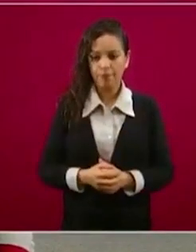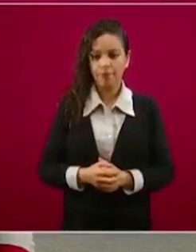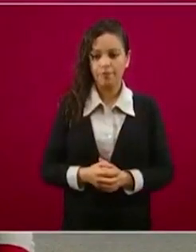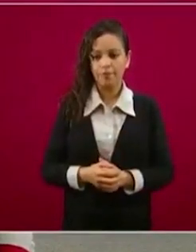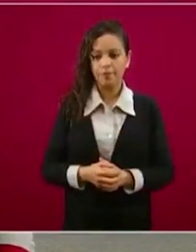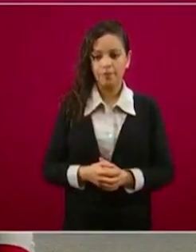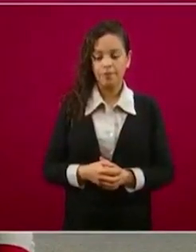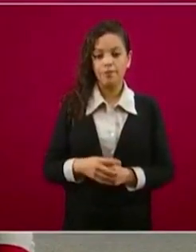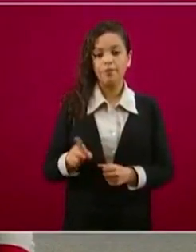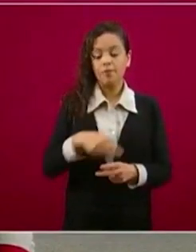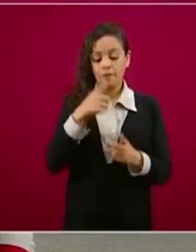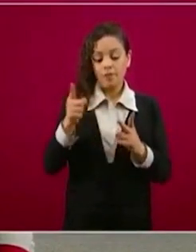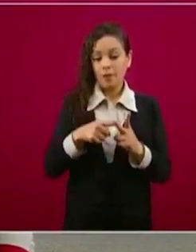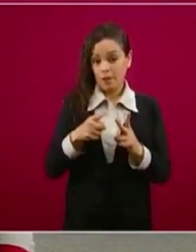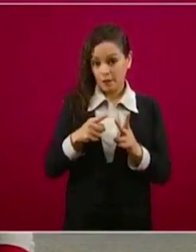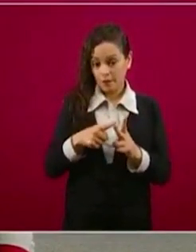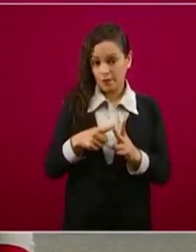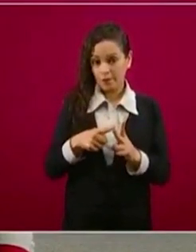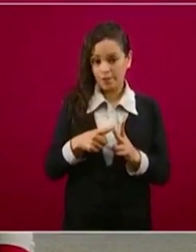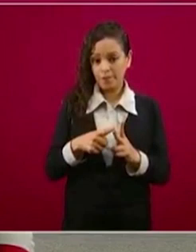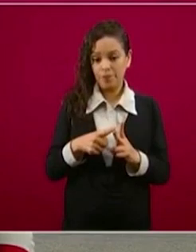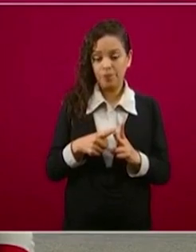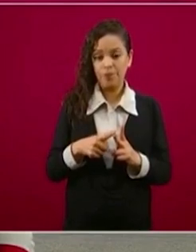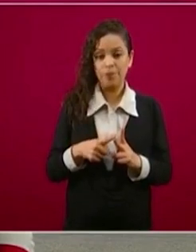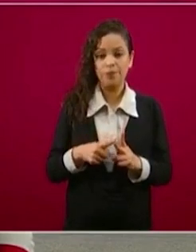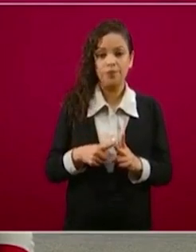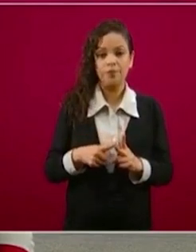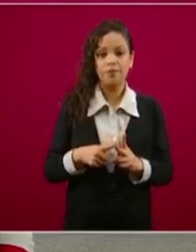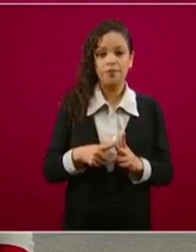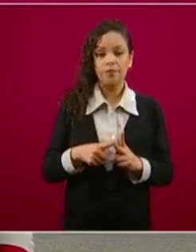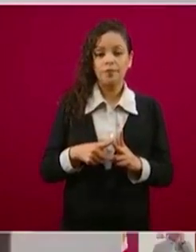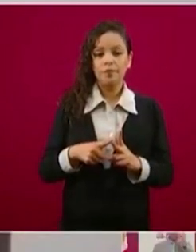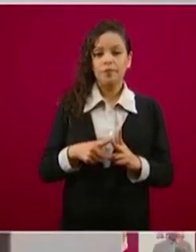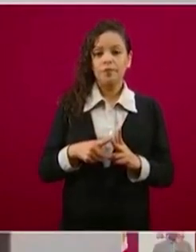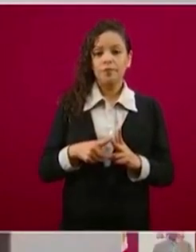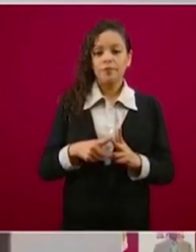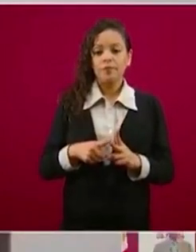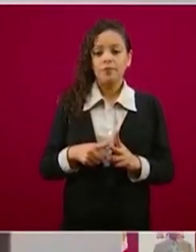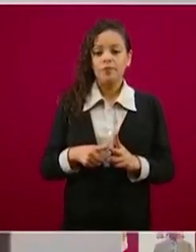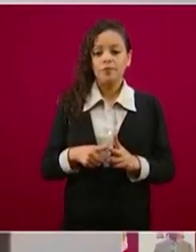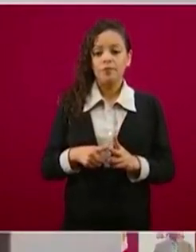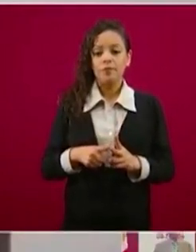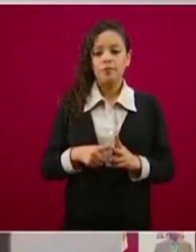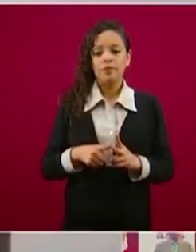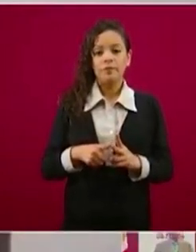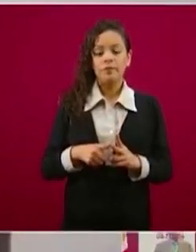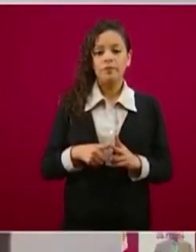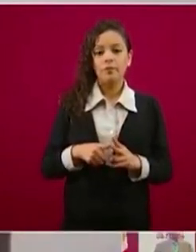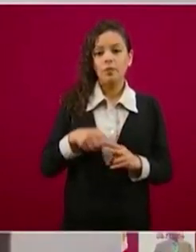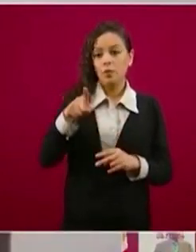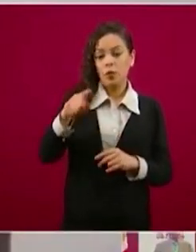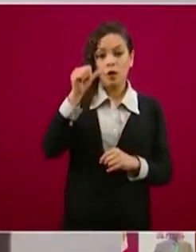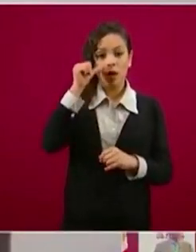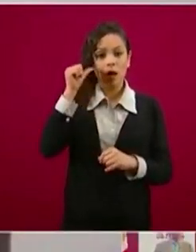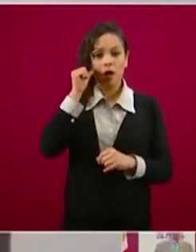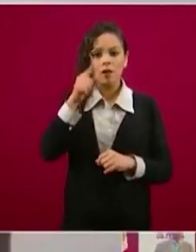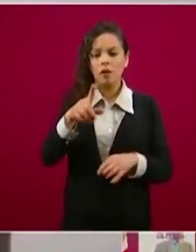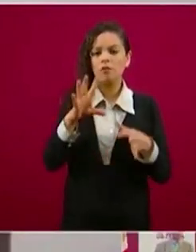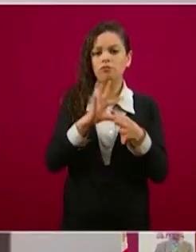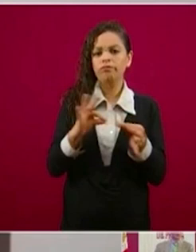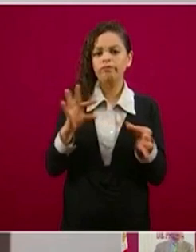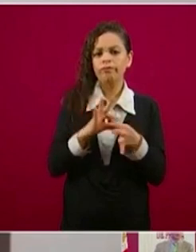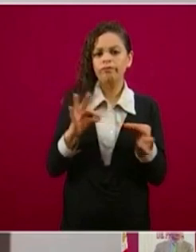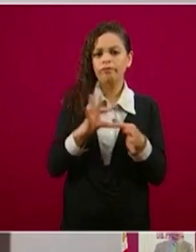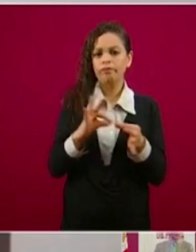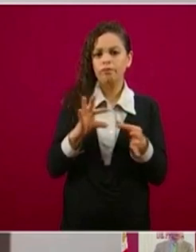Adelante, adelante Dani. La segunda es que ayer estaba hablando usted sobre las personas